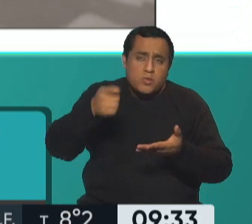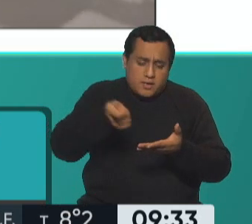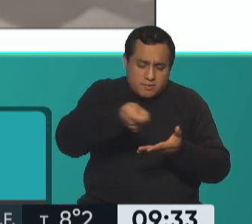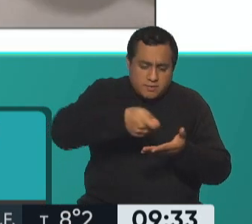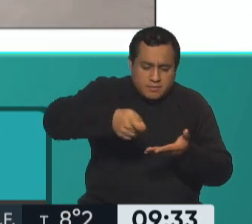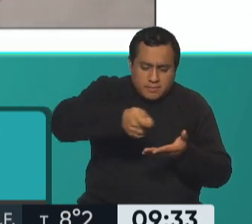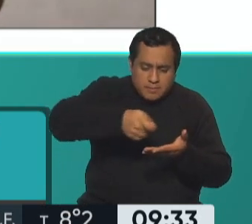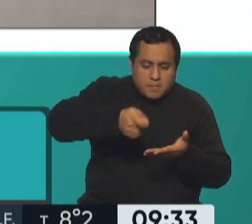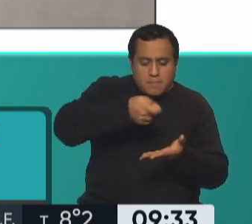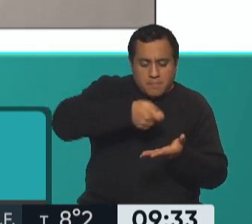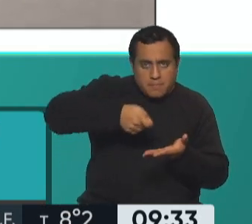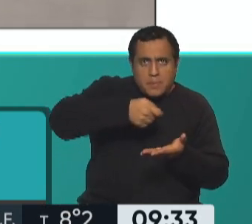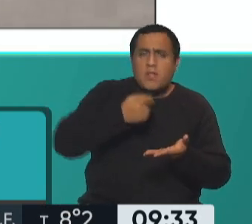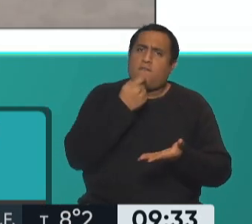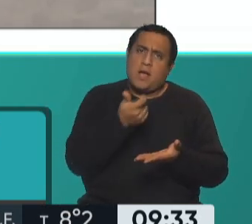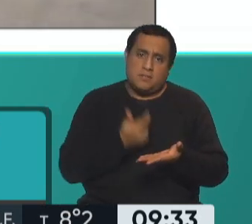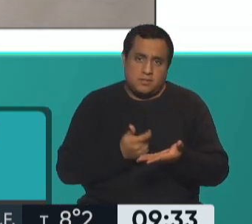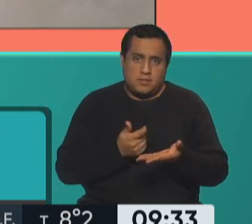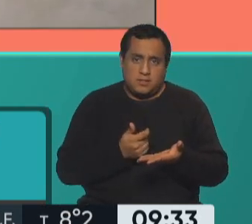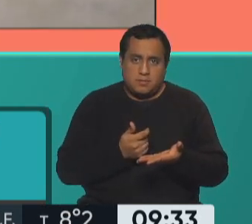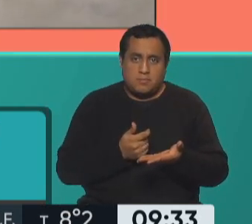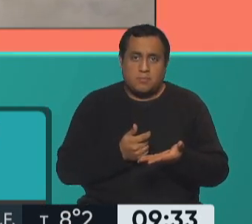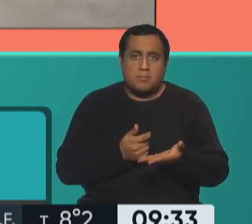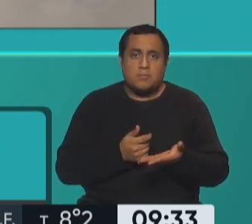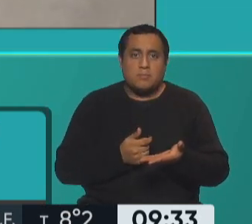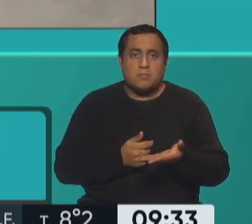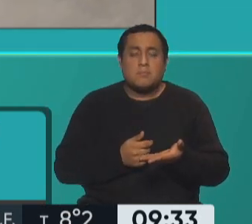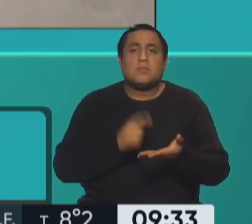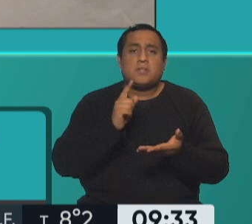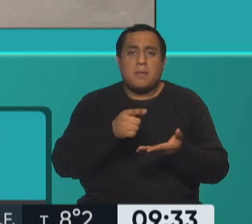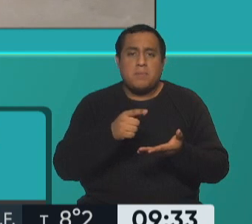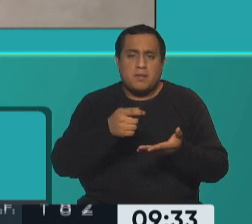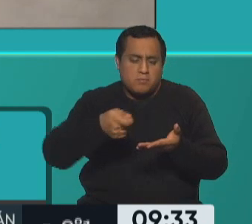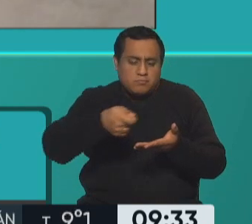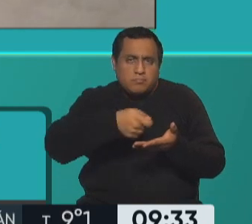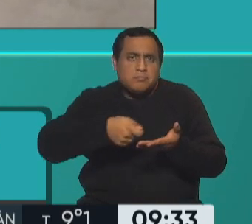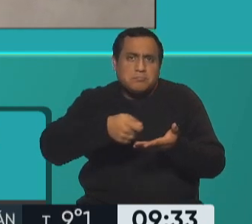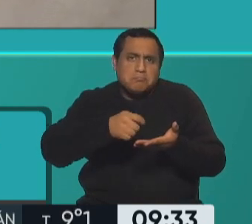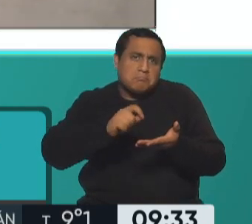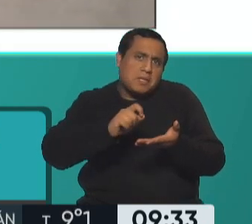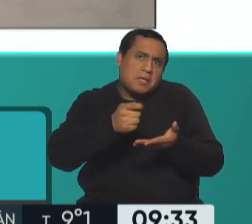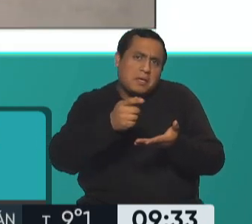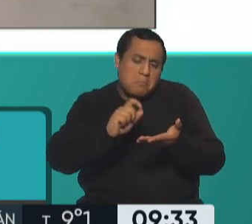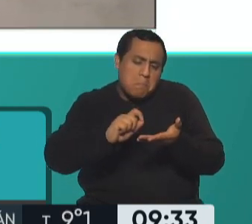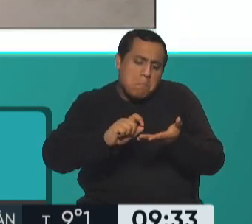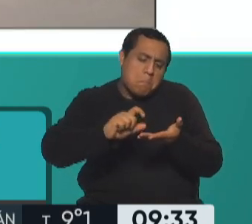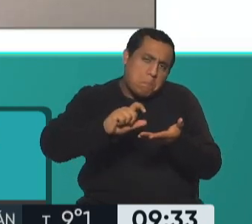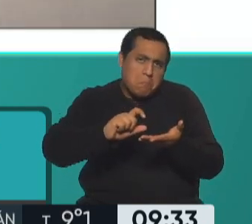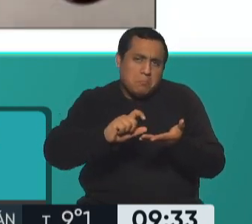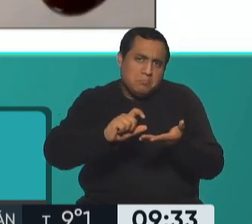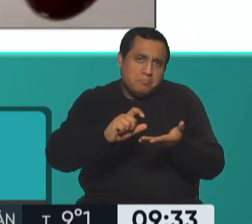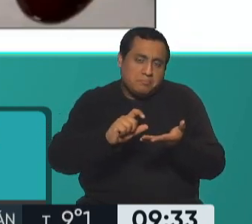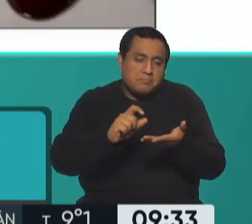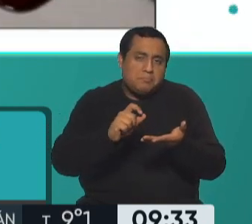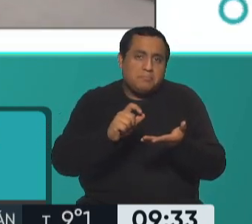qué fácil que es, mucha cantidad, porque ahí también regulo la cantidad del chocolate, regulo la cantidad de grasa, y lo que voy a hacer